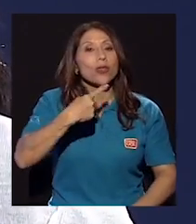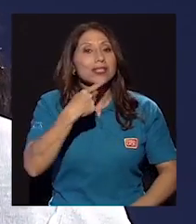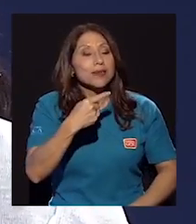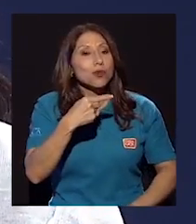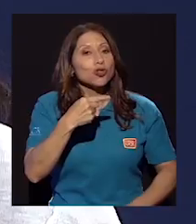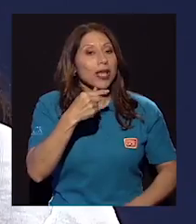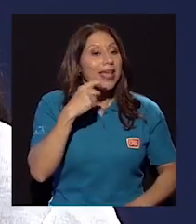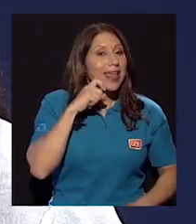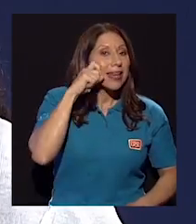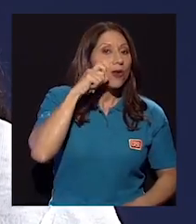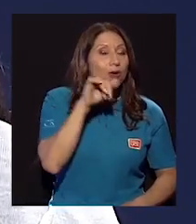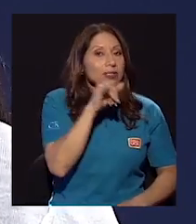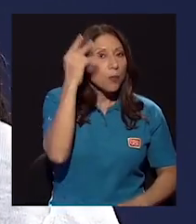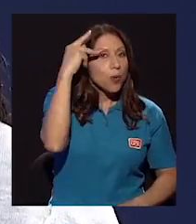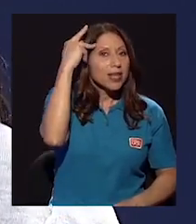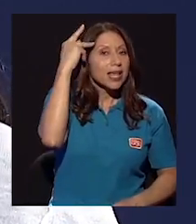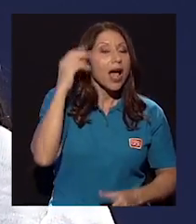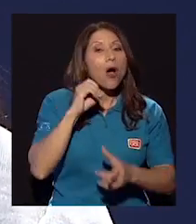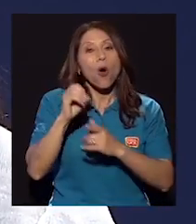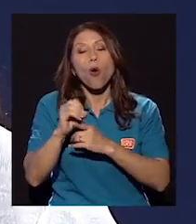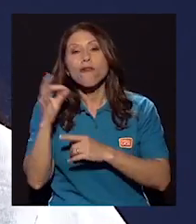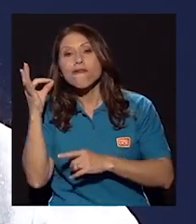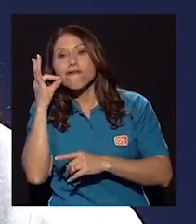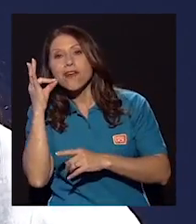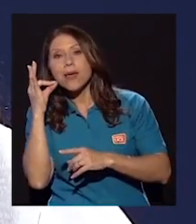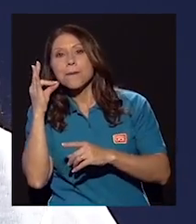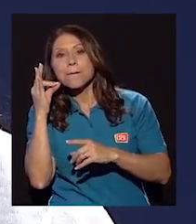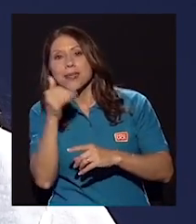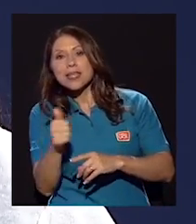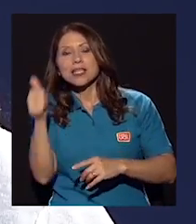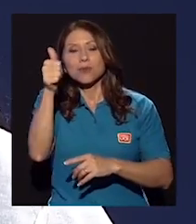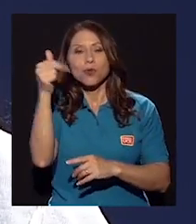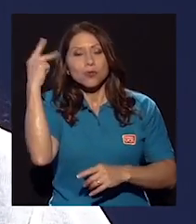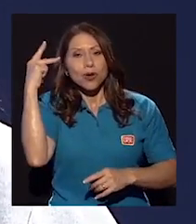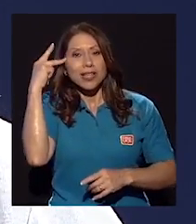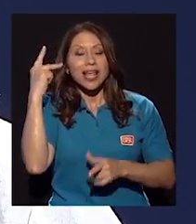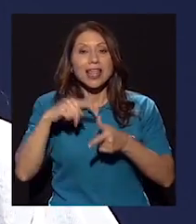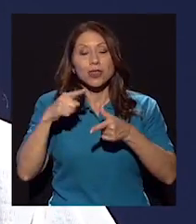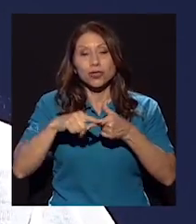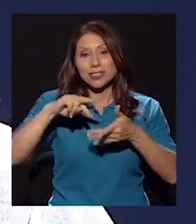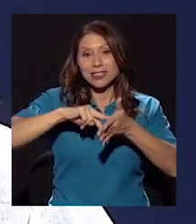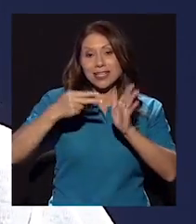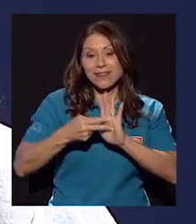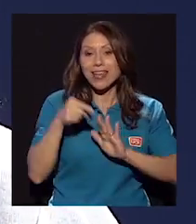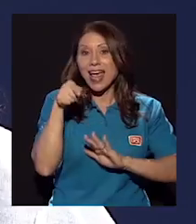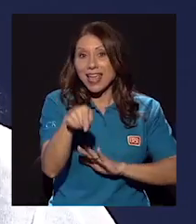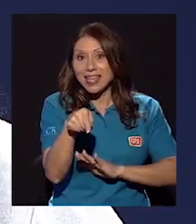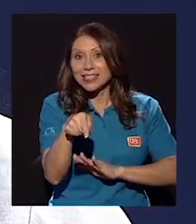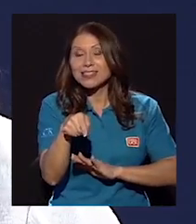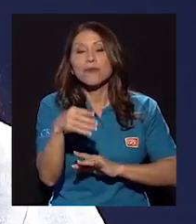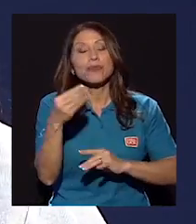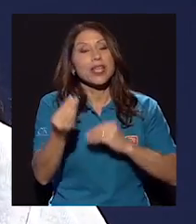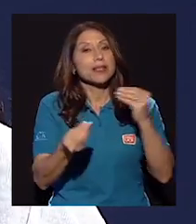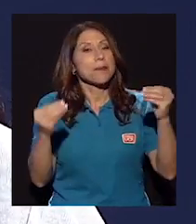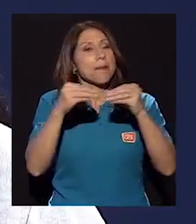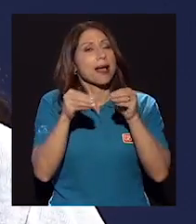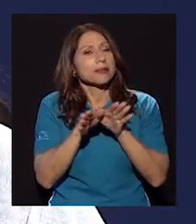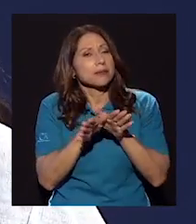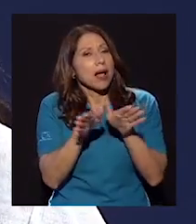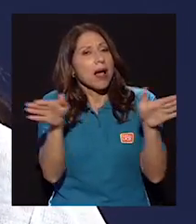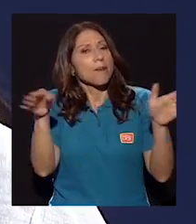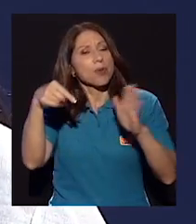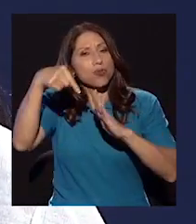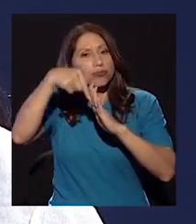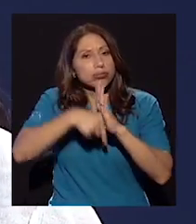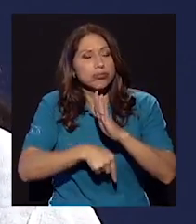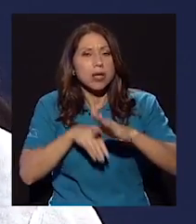que el feminismo es política se refiere a esa idea de política y de ideología como un aspecto más amplio que afecta